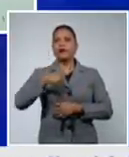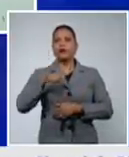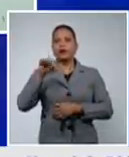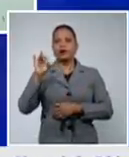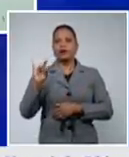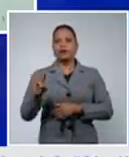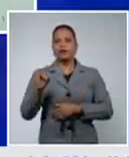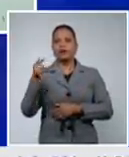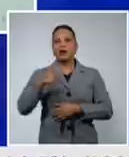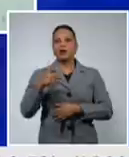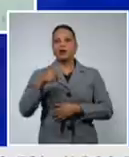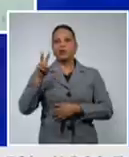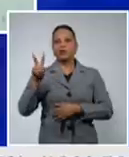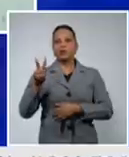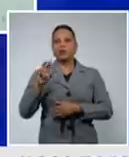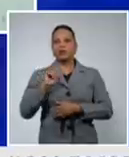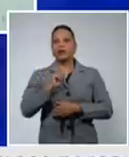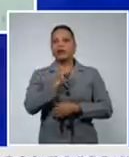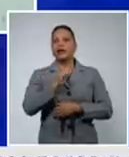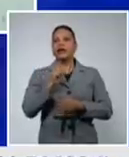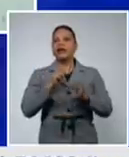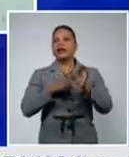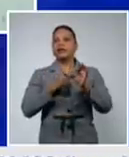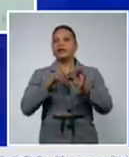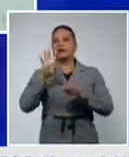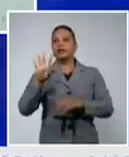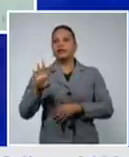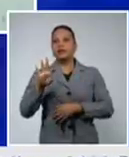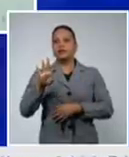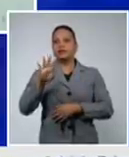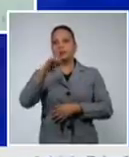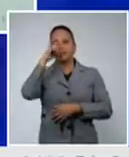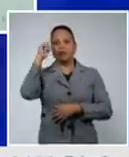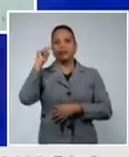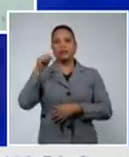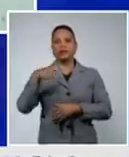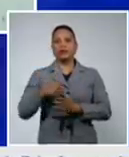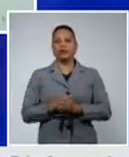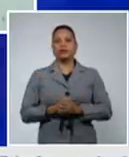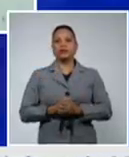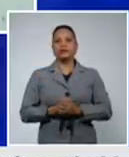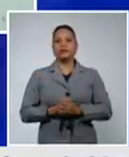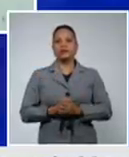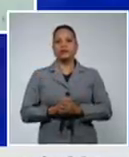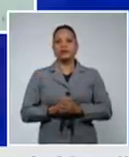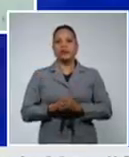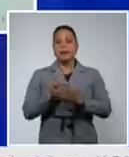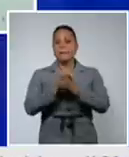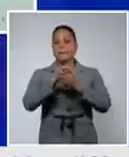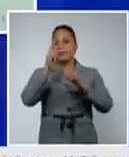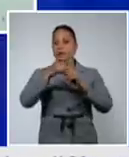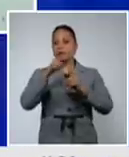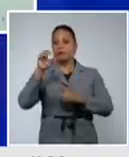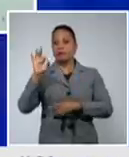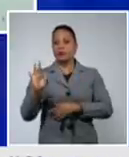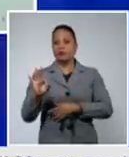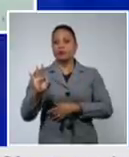Nicolás de Bari confirma 2 casos autóctonos en Matanza 8 casos autóctonos